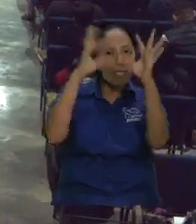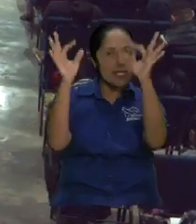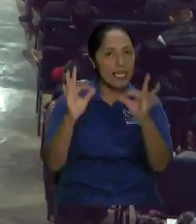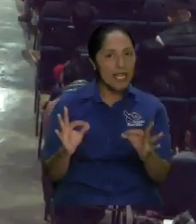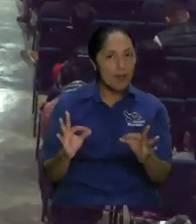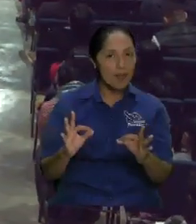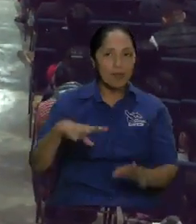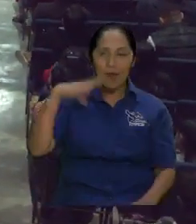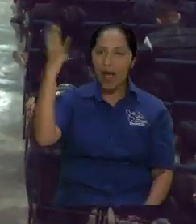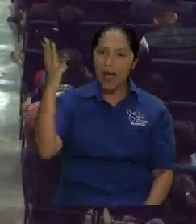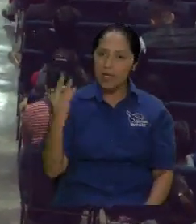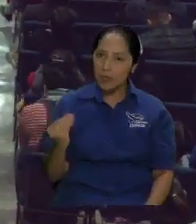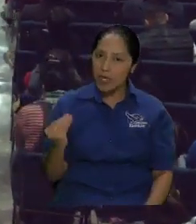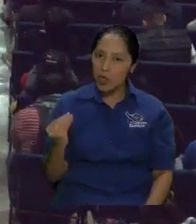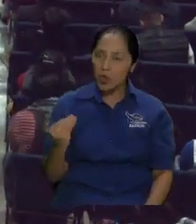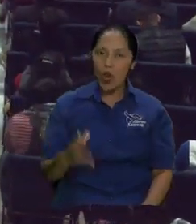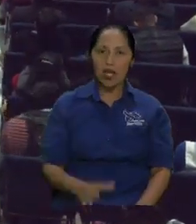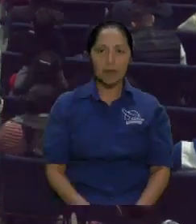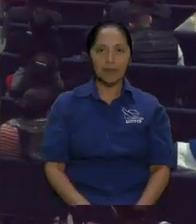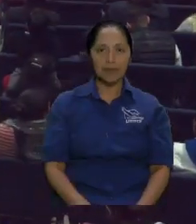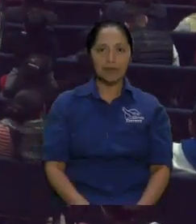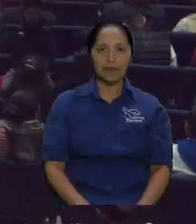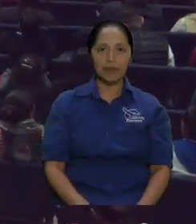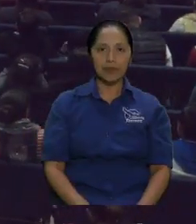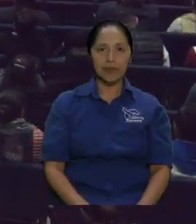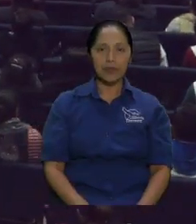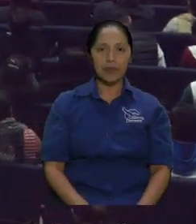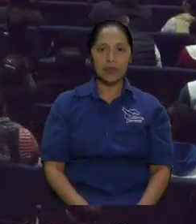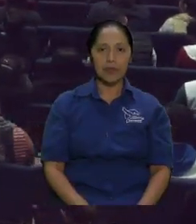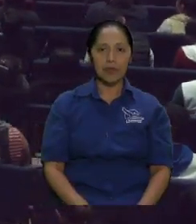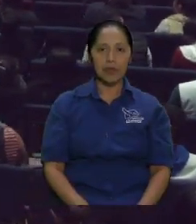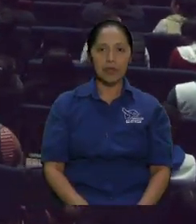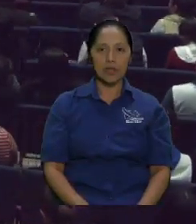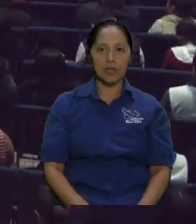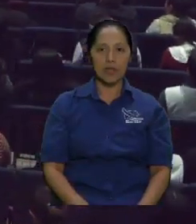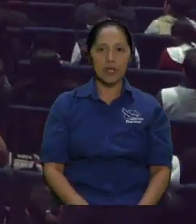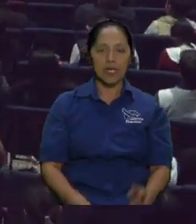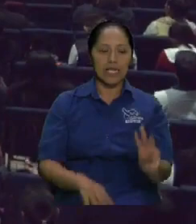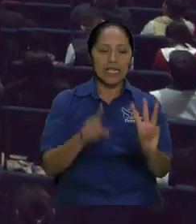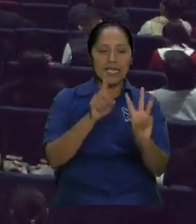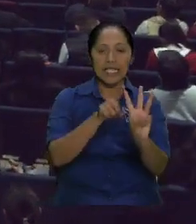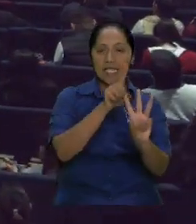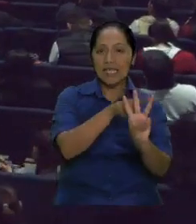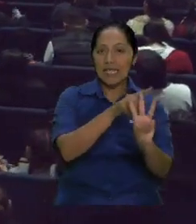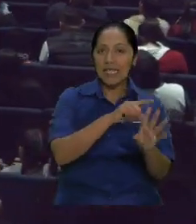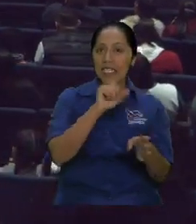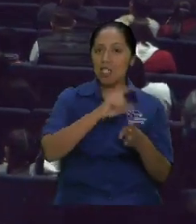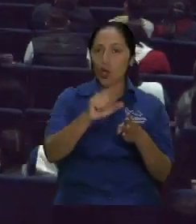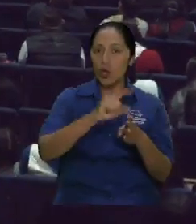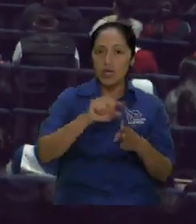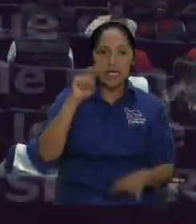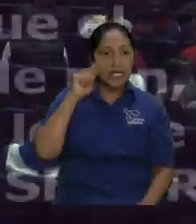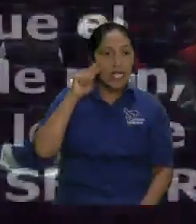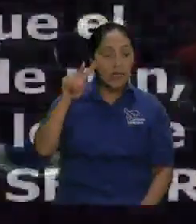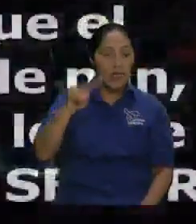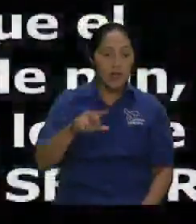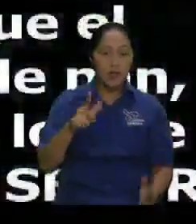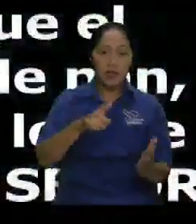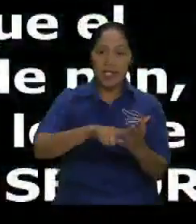Digamos, aquí hay unas cosas, tres cosas que quisiéramos ver en Deuteronomio Lucas para luego ir avanzando más.